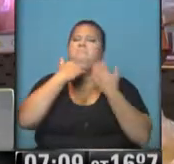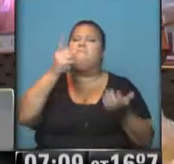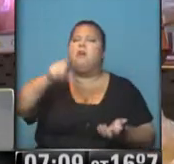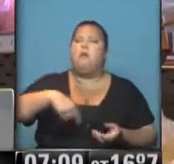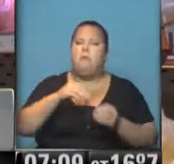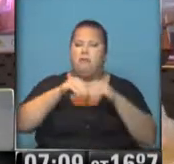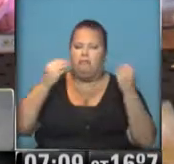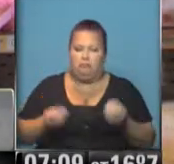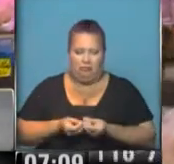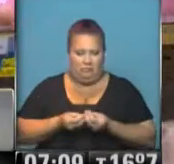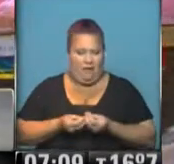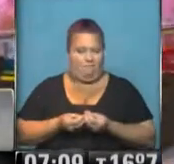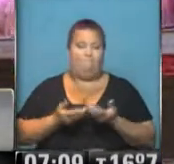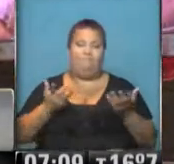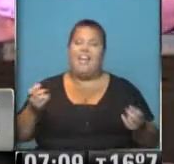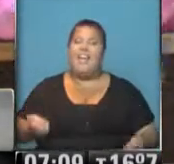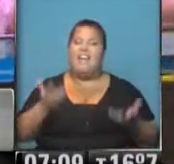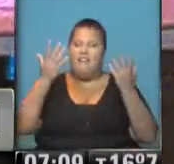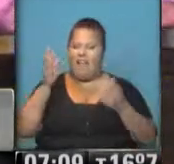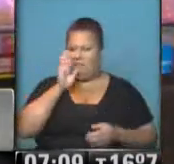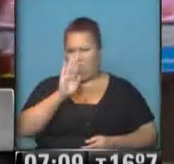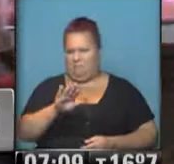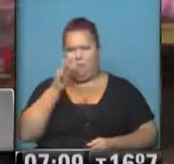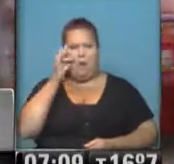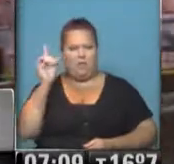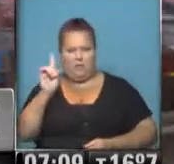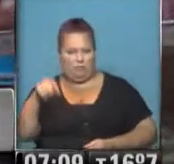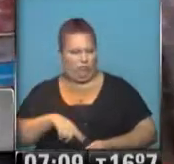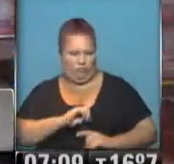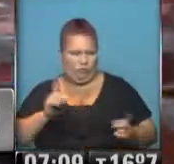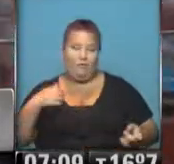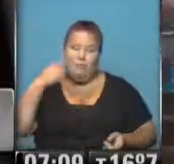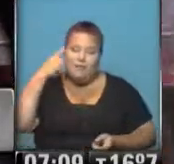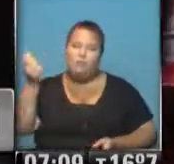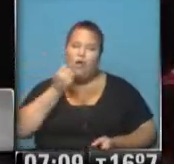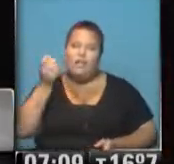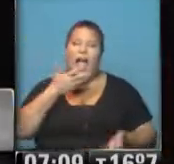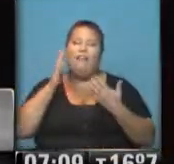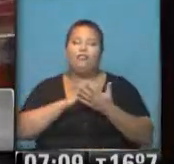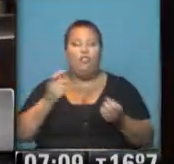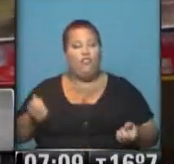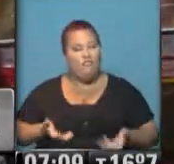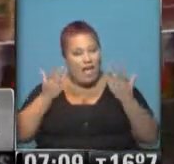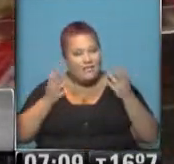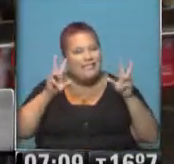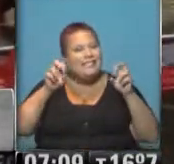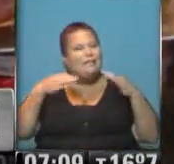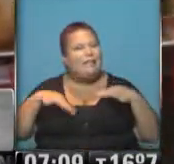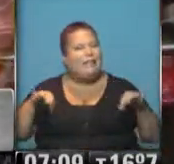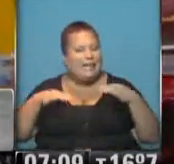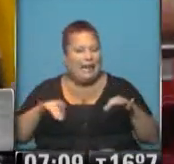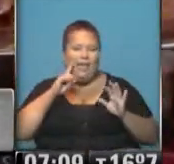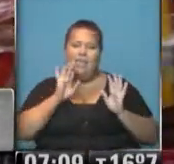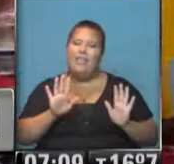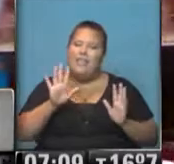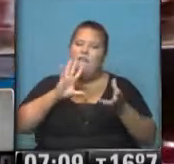sacan esos números desde ya que la inflación no es del 40%. Me parece importante que cuando se habla de inflación, que es un tema muy sensible, hay